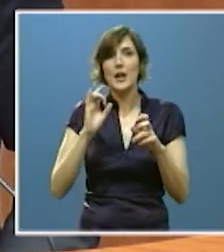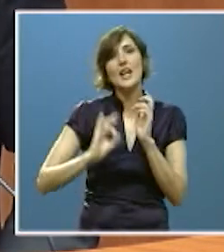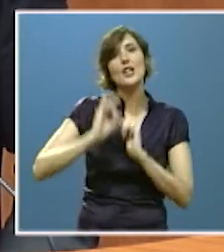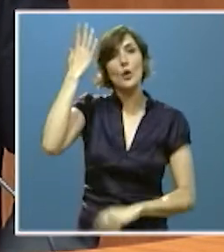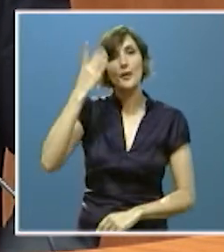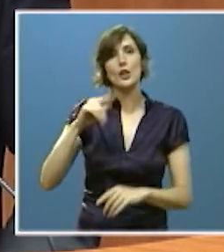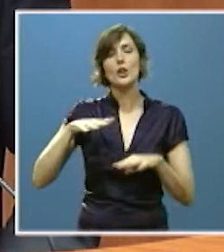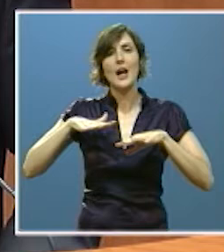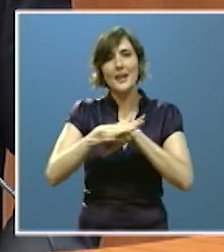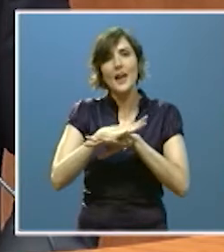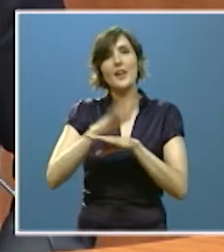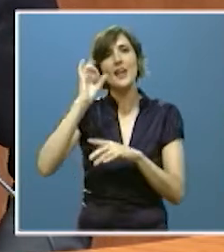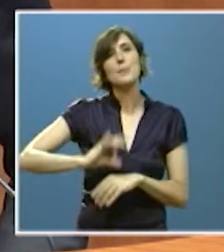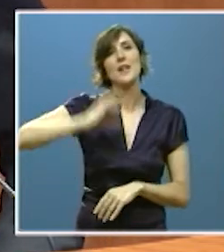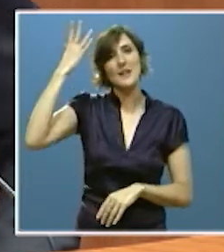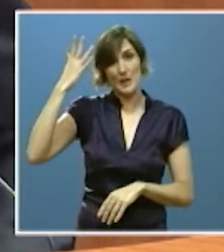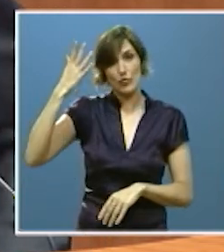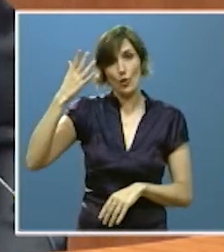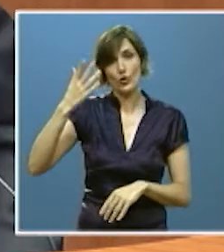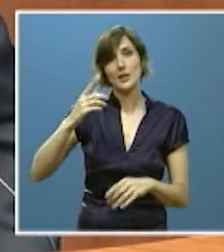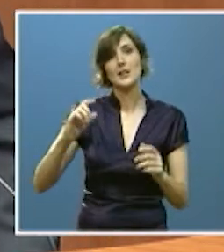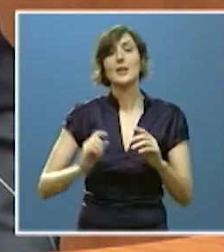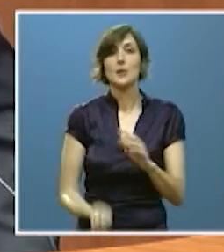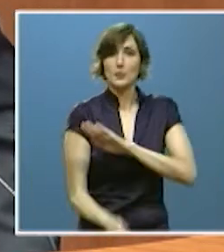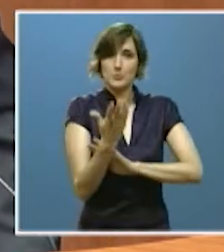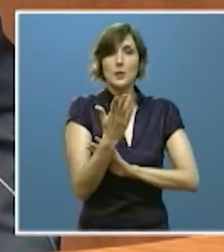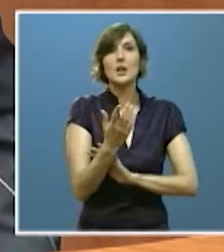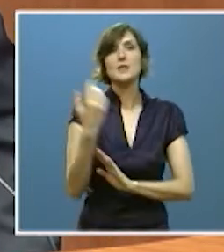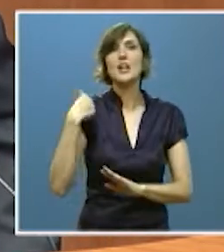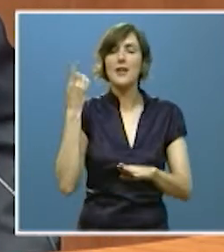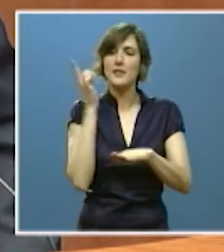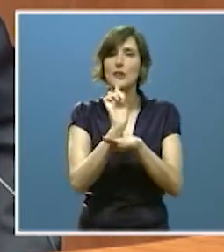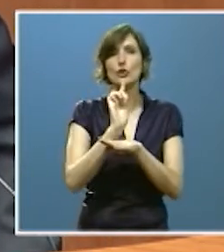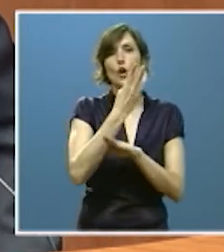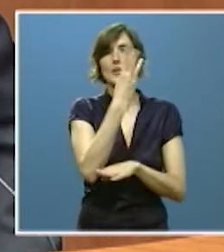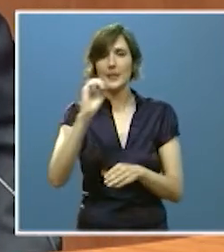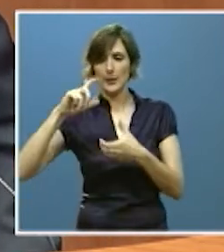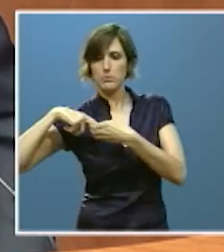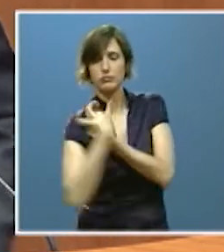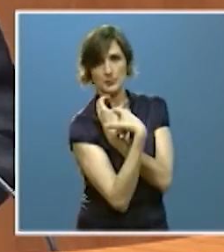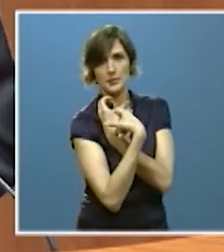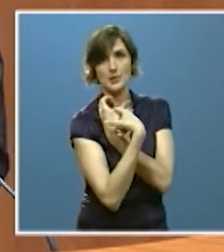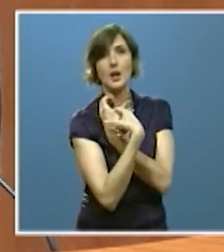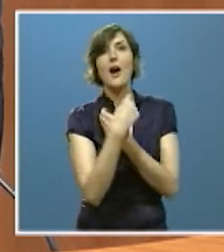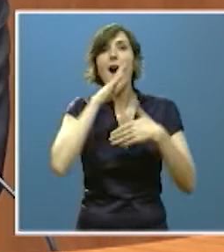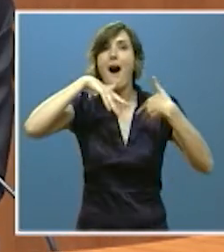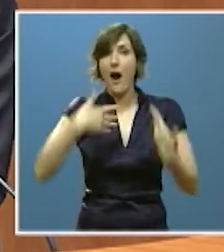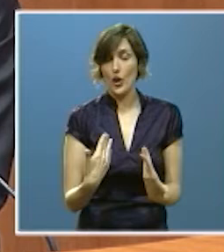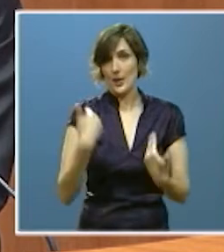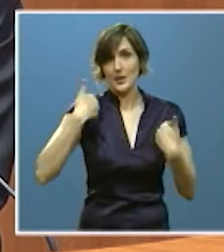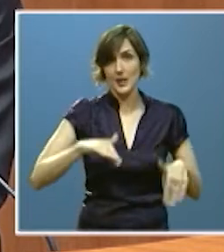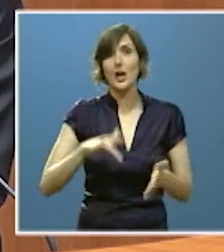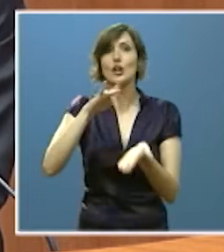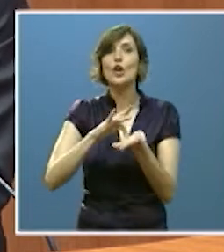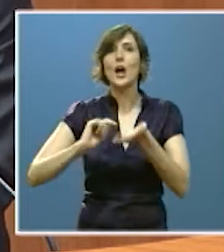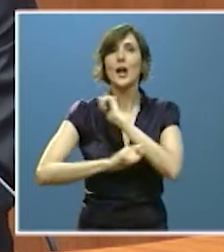marcha la red de emprendimiento e innovación de la que hoy ya forman parte 130 entidades. Acabamos de actualizar la